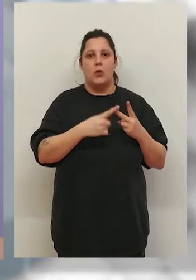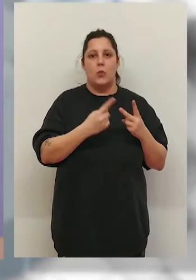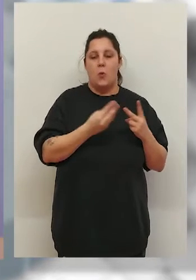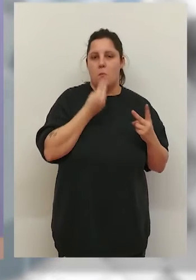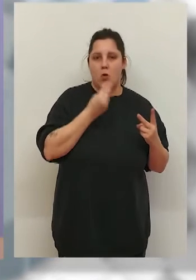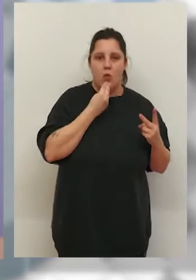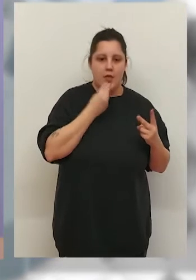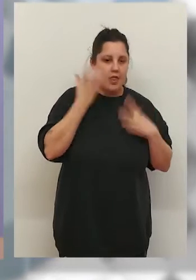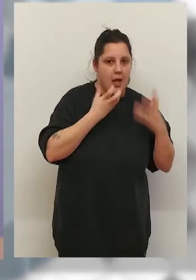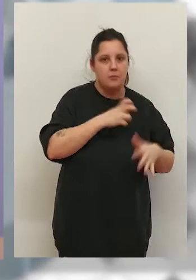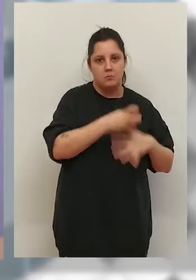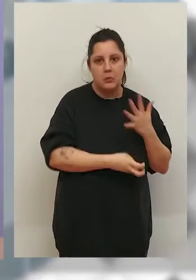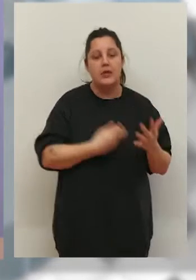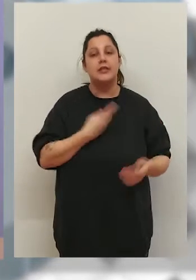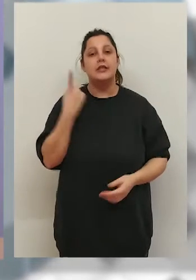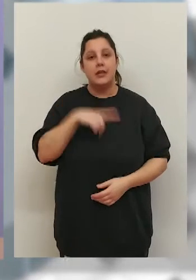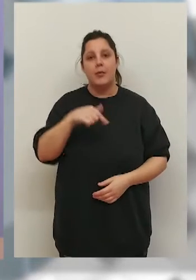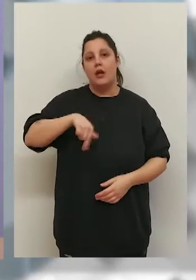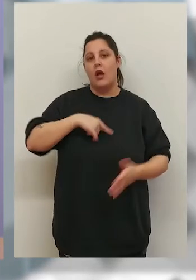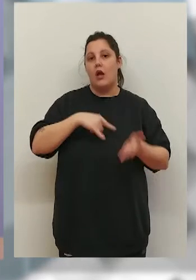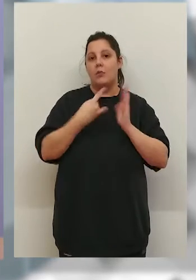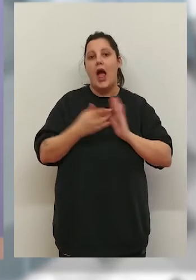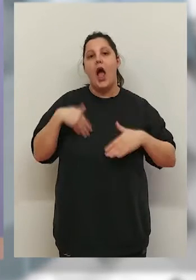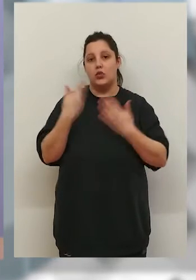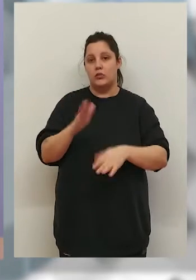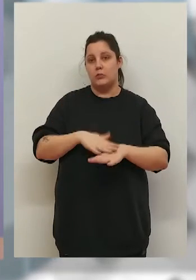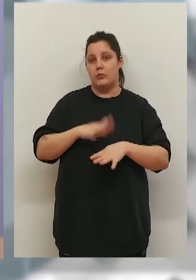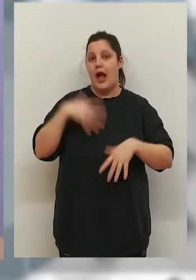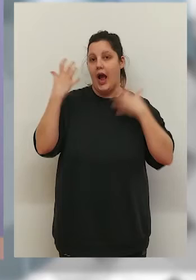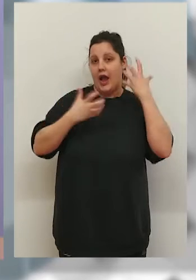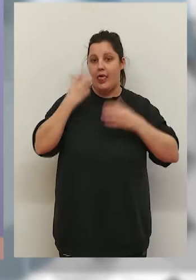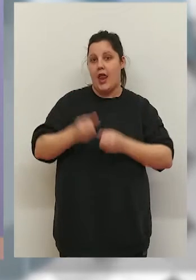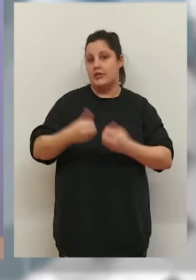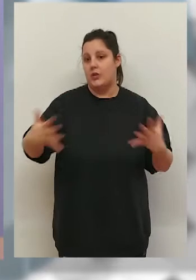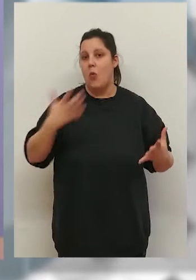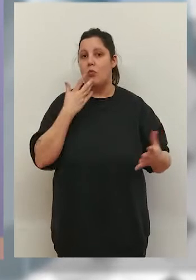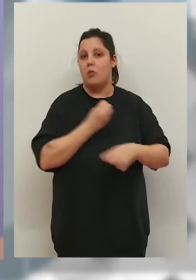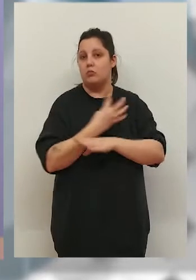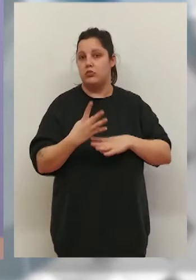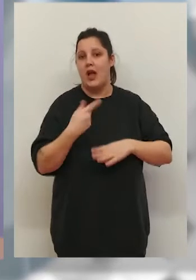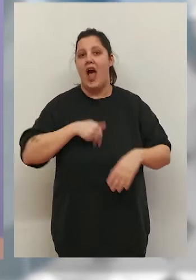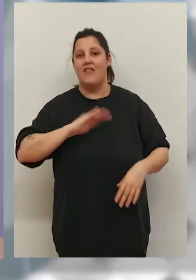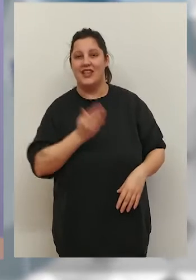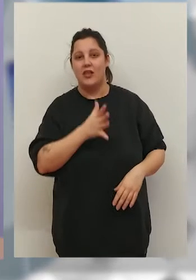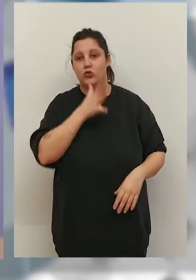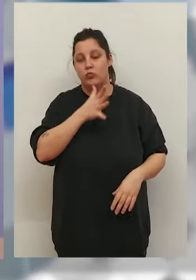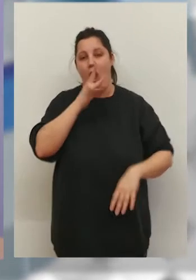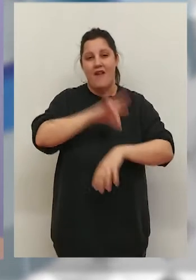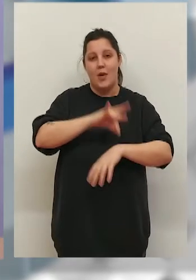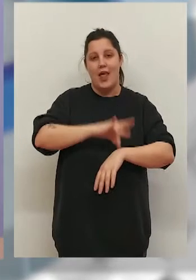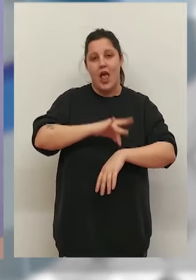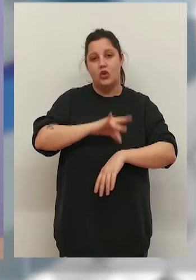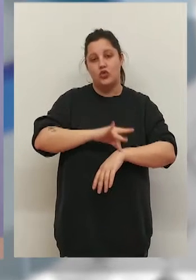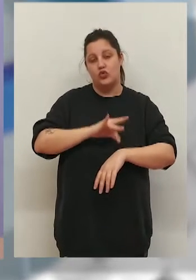como en los insumos, en los piensos en concreto. También estamos planificando ayudas para la ganadería extensiva en explotaciones afectadas por